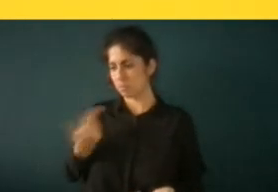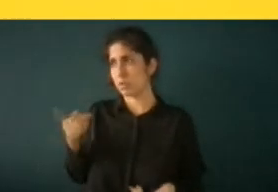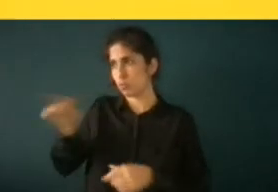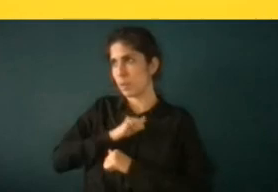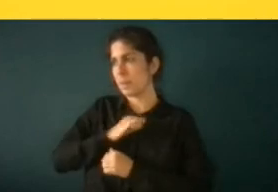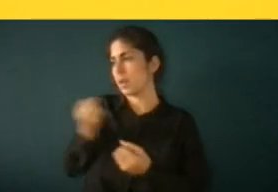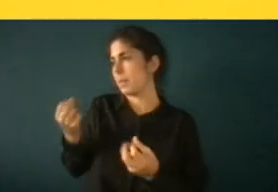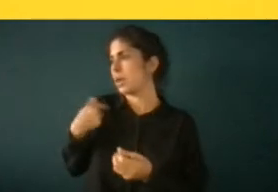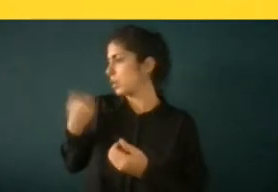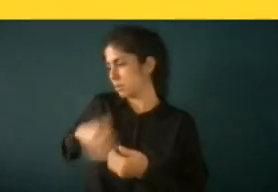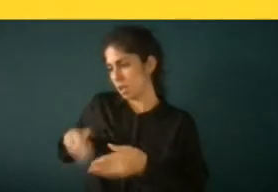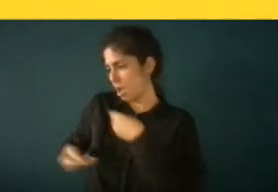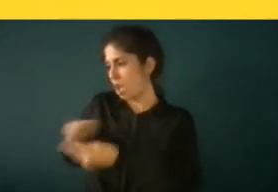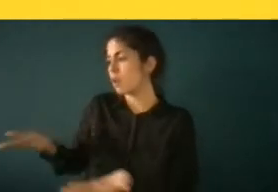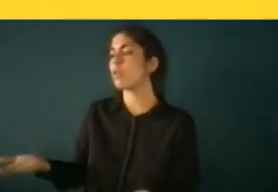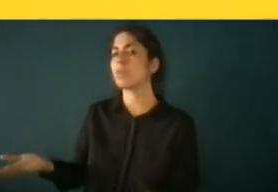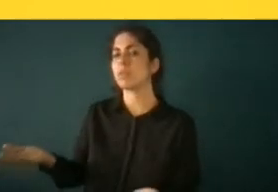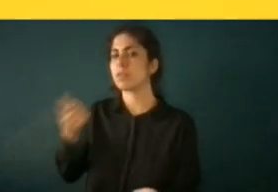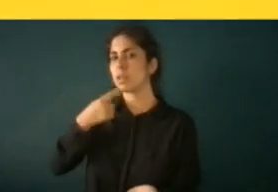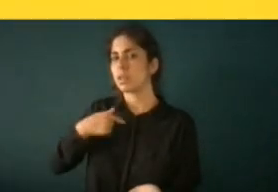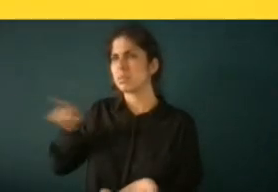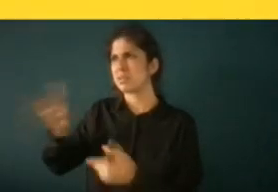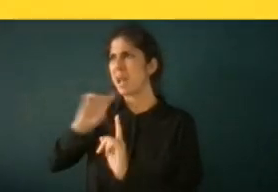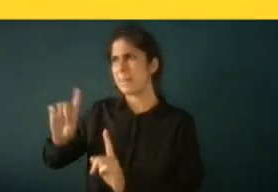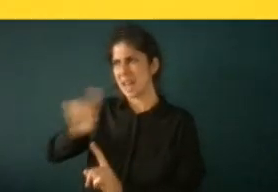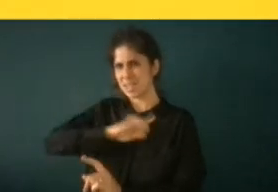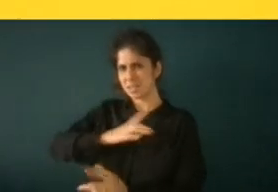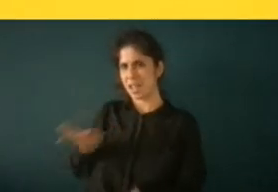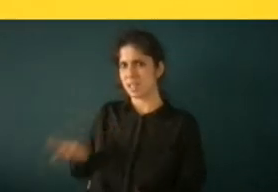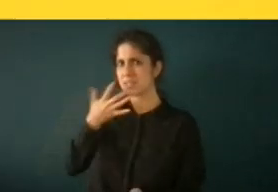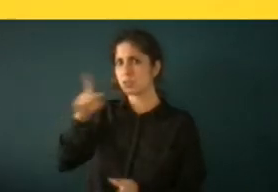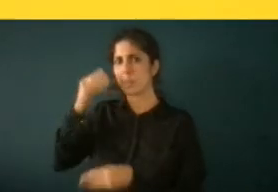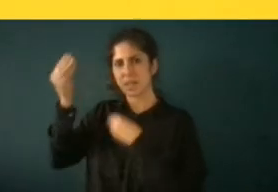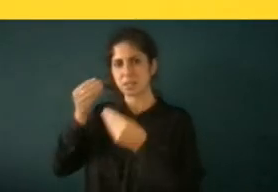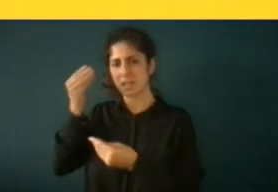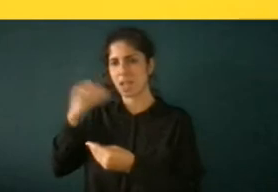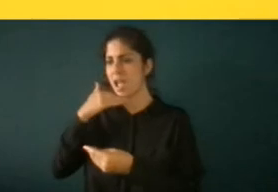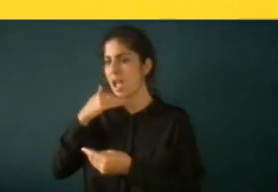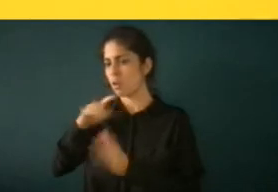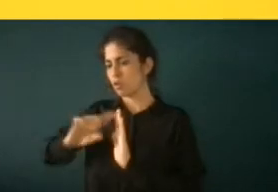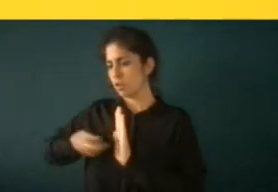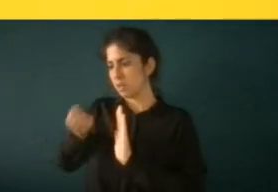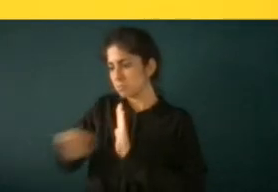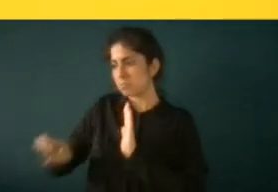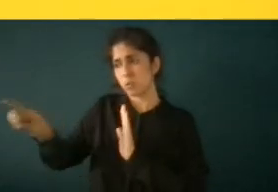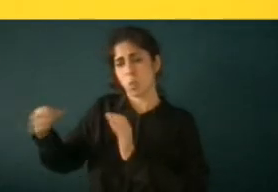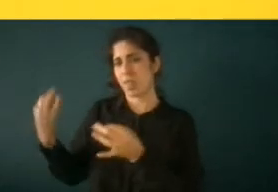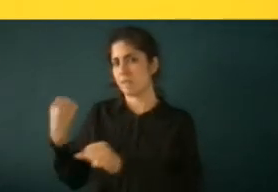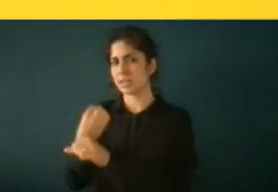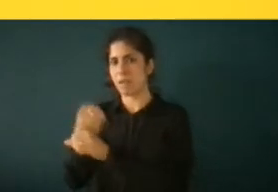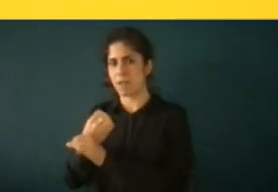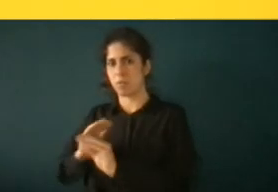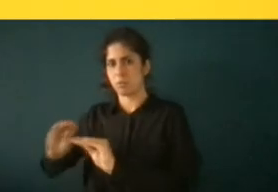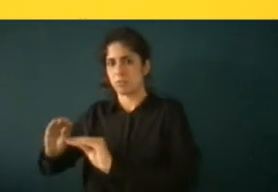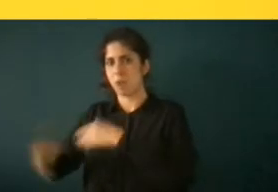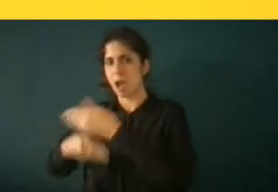está diciendo que está prevaricando si usted cree que hay una irregularidad debe actuar de oficio no esperar a que a que